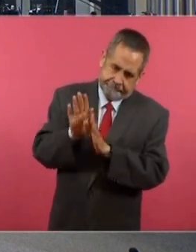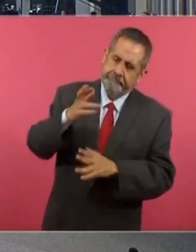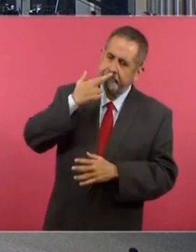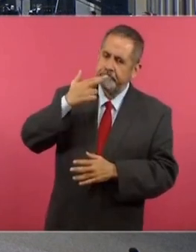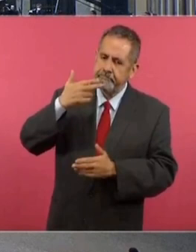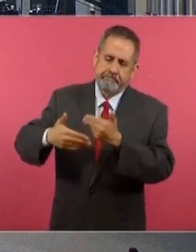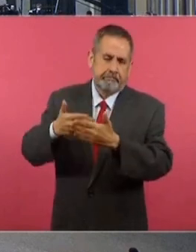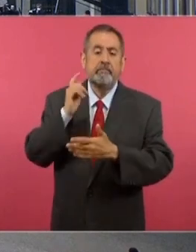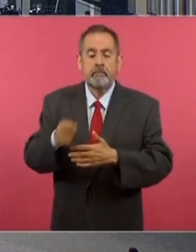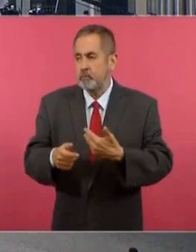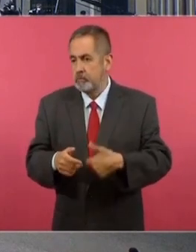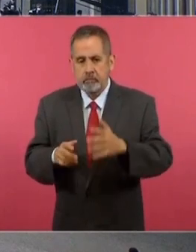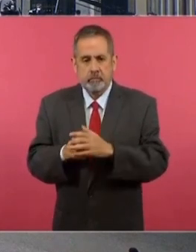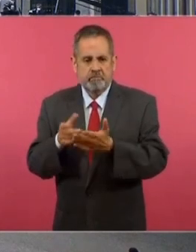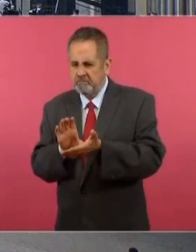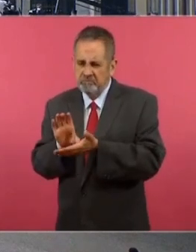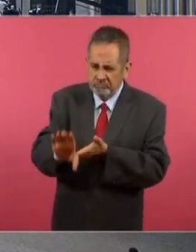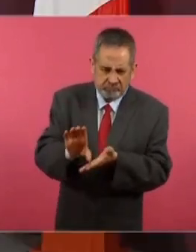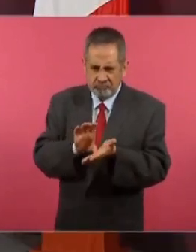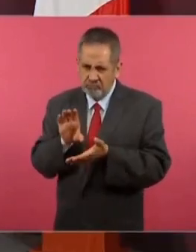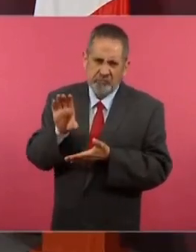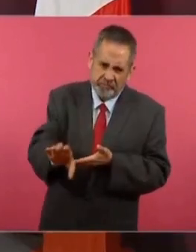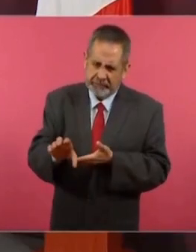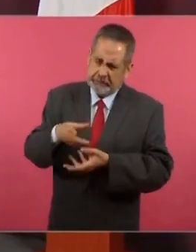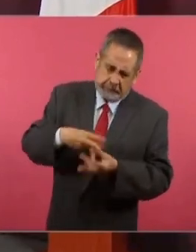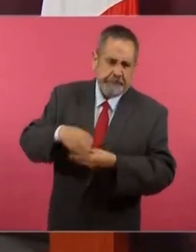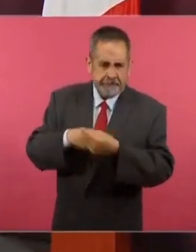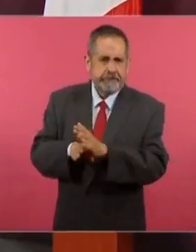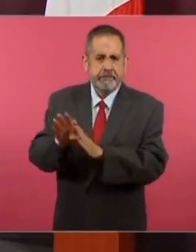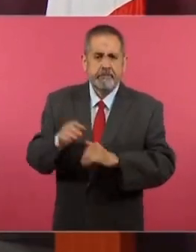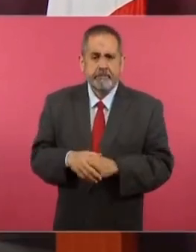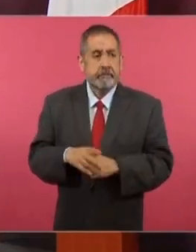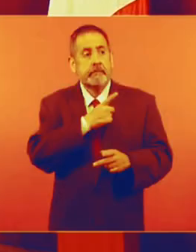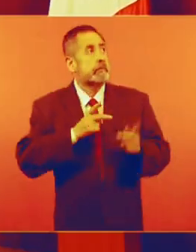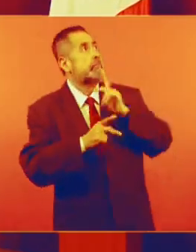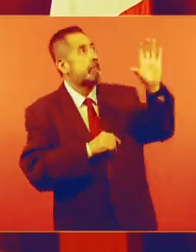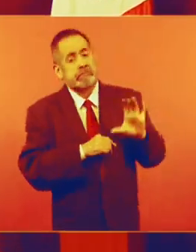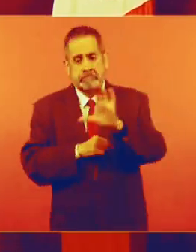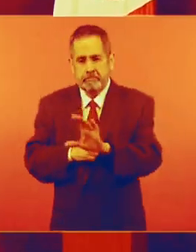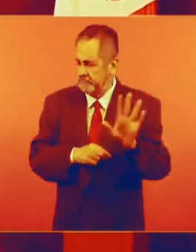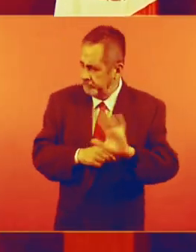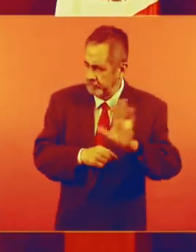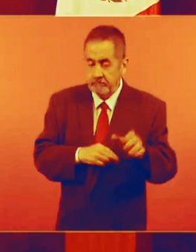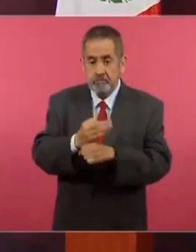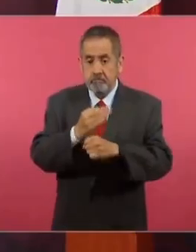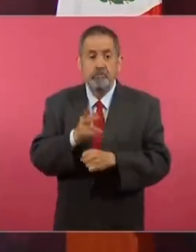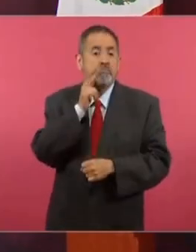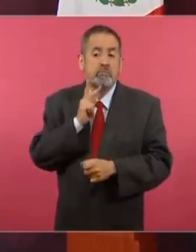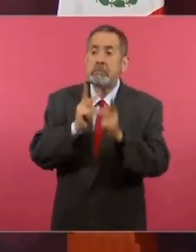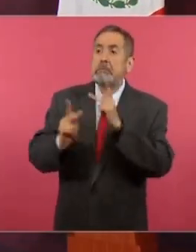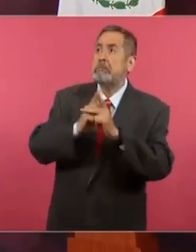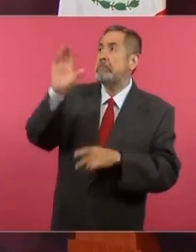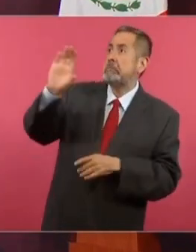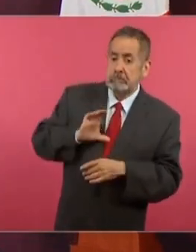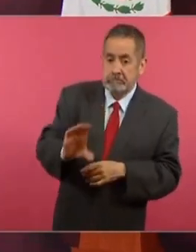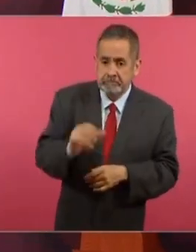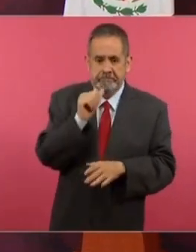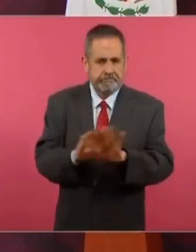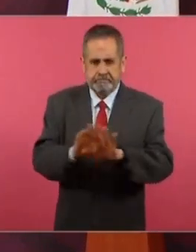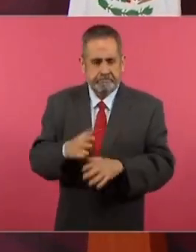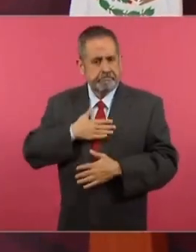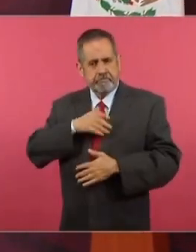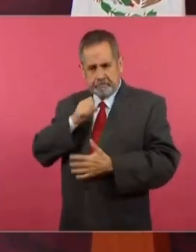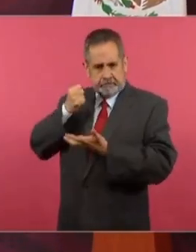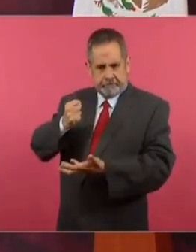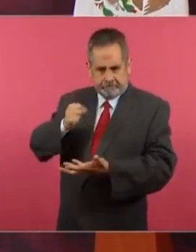significó invertir. No con deuda. Pemex no se ha endeudado. Sino con dinero del